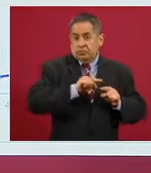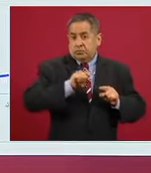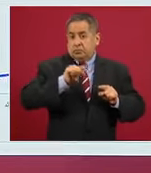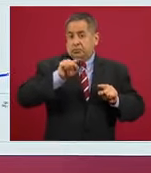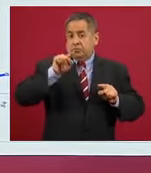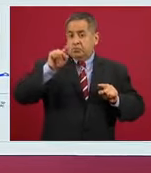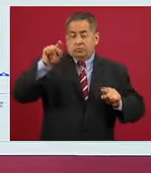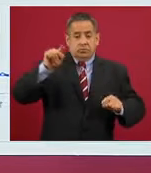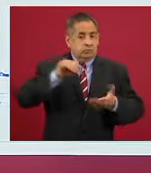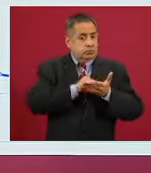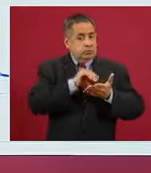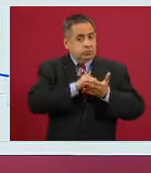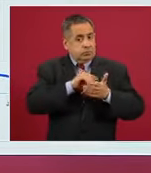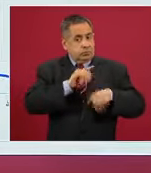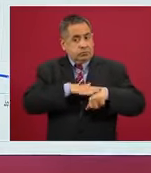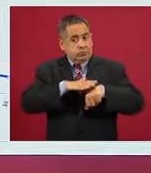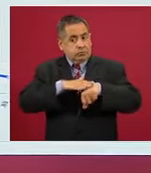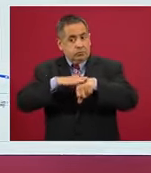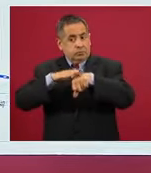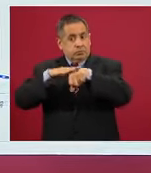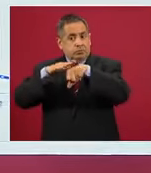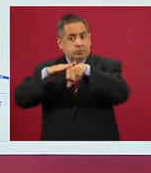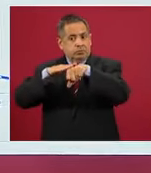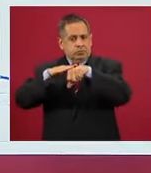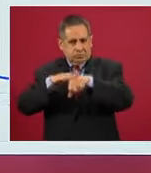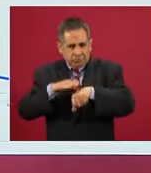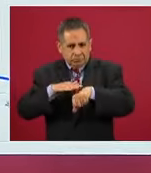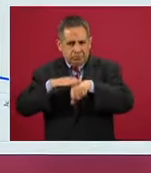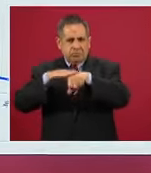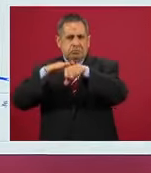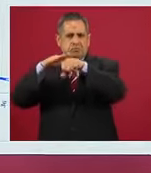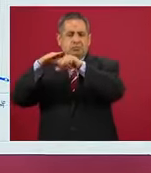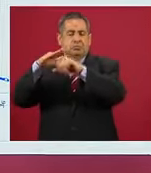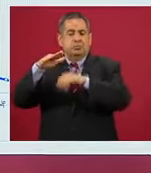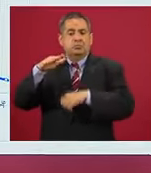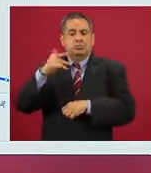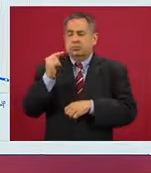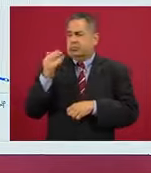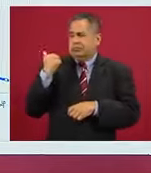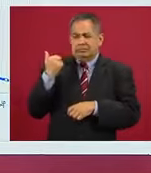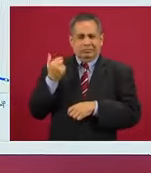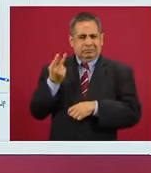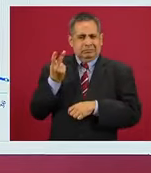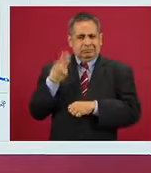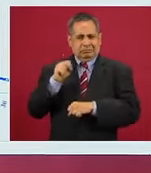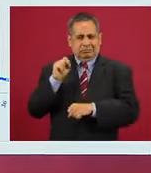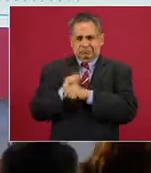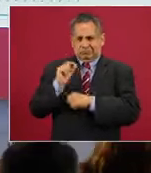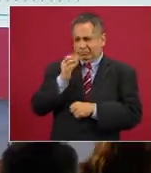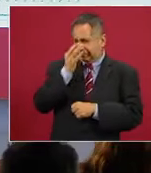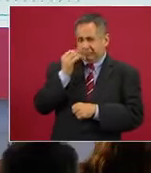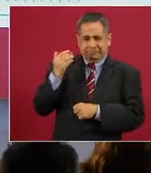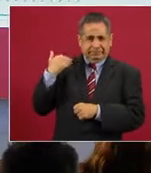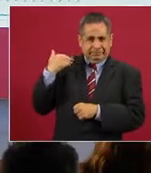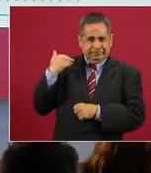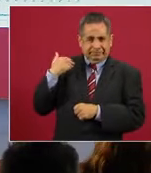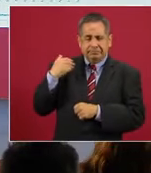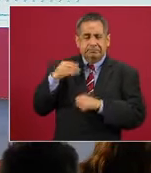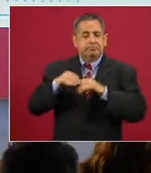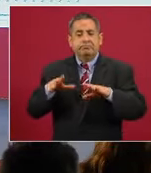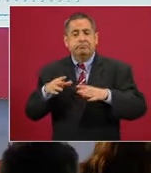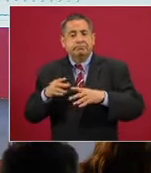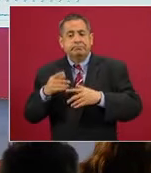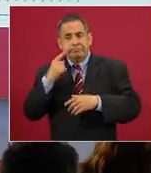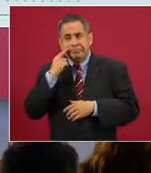ascenso continuo, desde luego con estas variaciones. Y las últimas dos semanas, las dos más recientes hasta el corte de información,